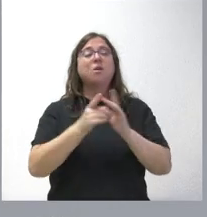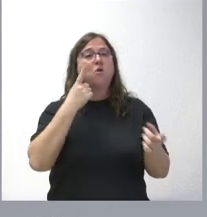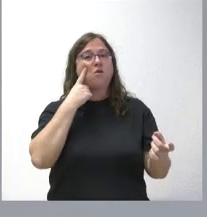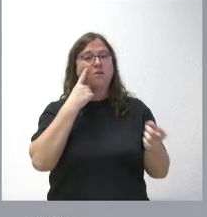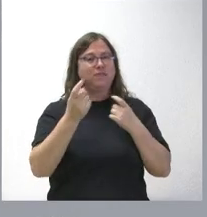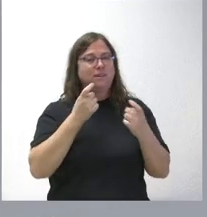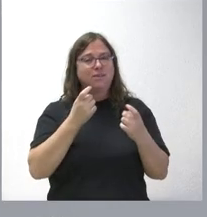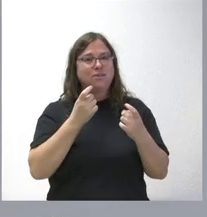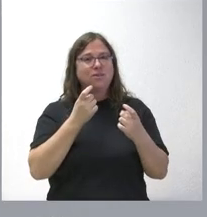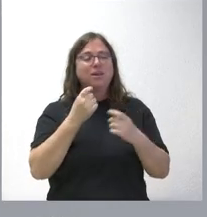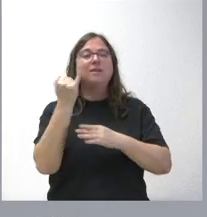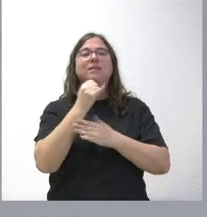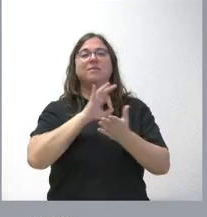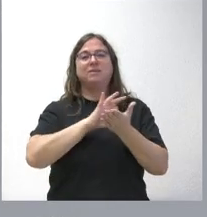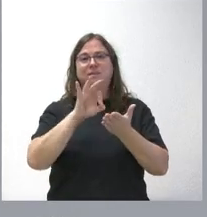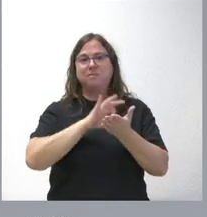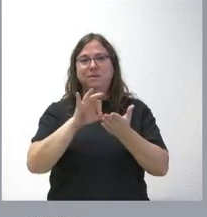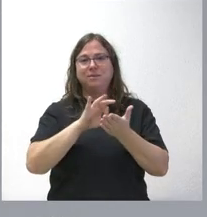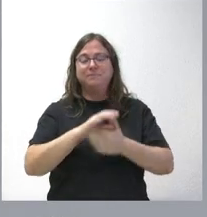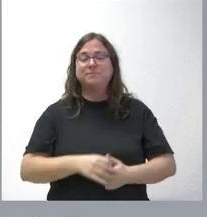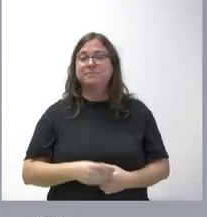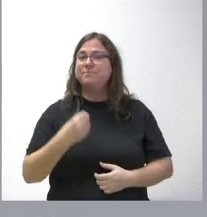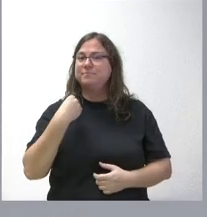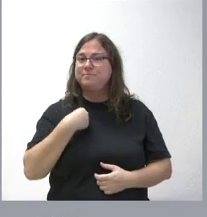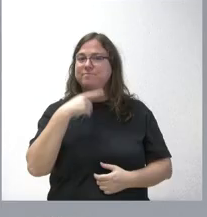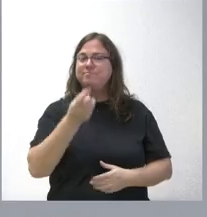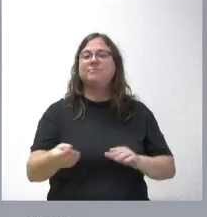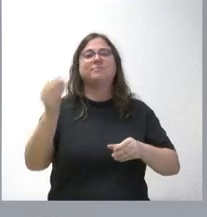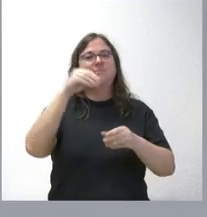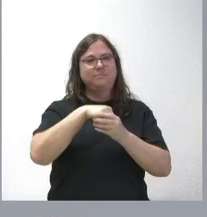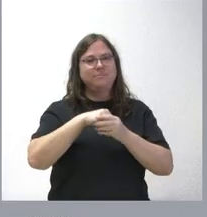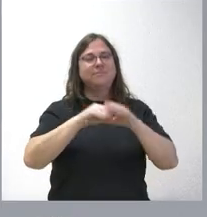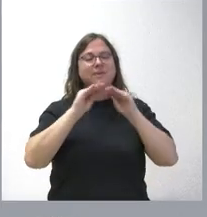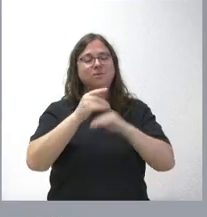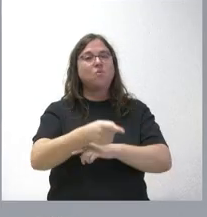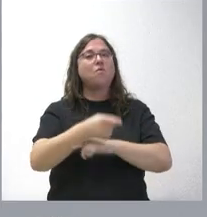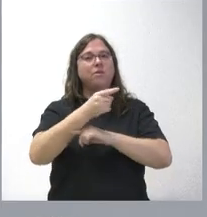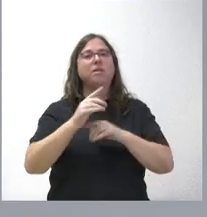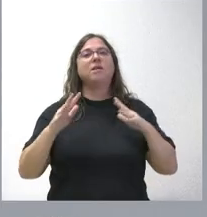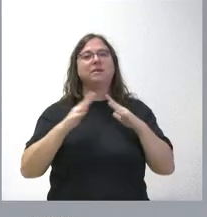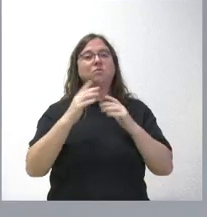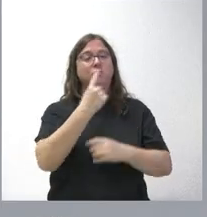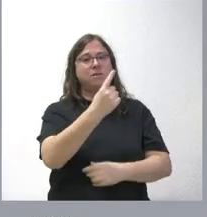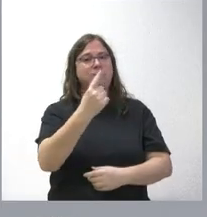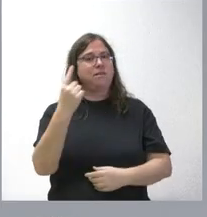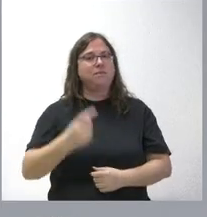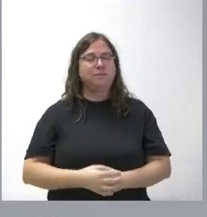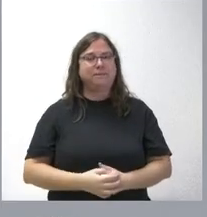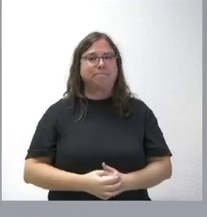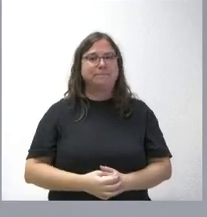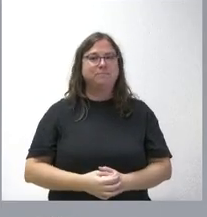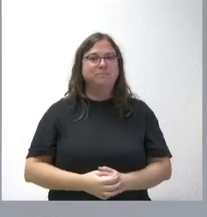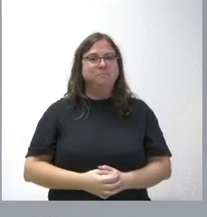a los puestos de jefe de servicio, porque, como tales, están contemplados en las órdenes de estructura de todas y cada uno de los departamentos.